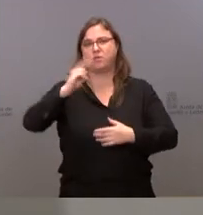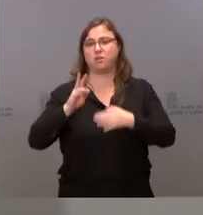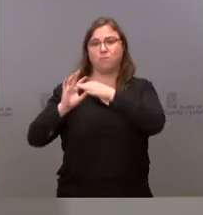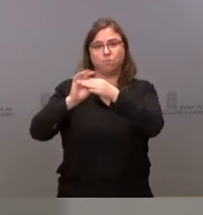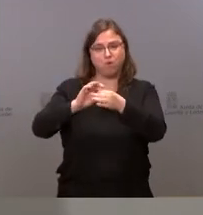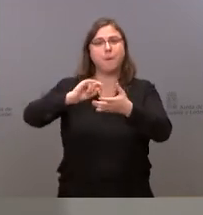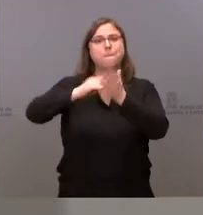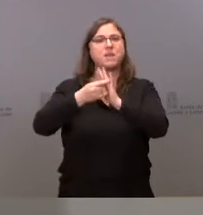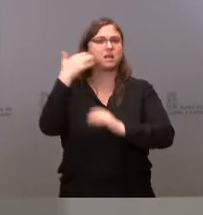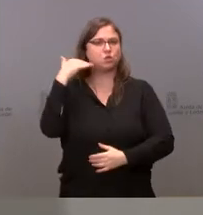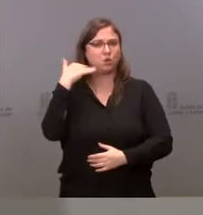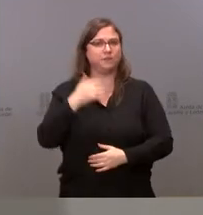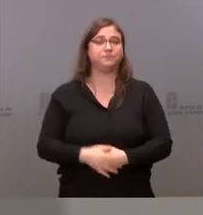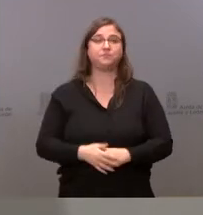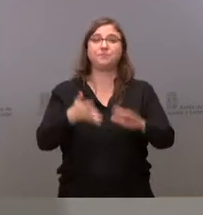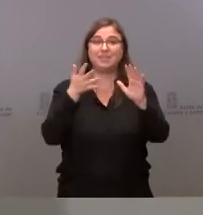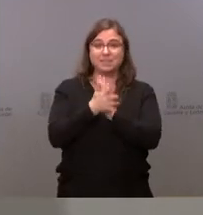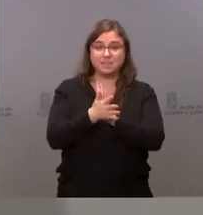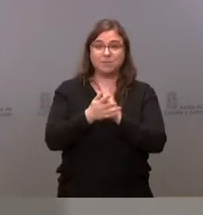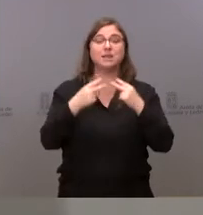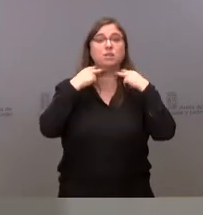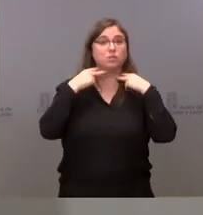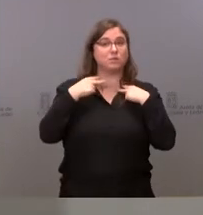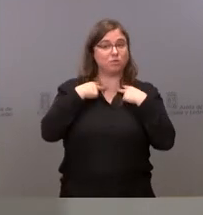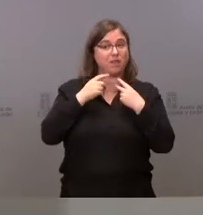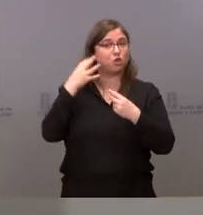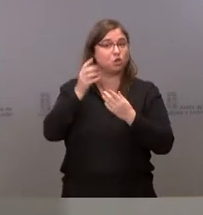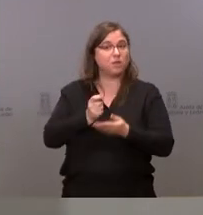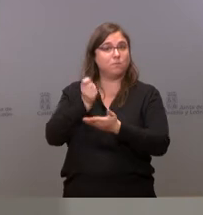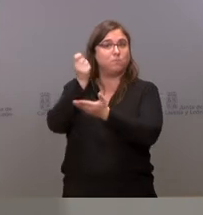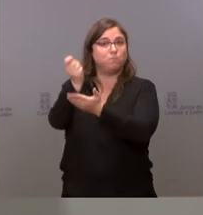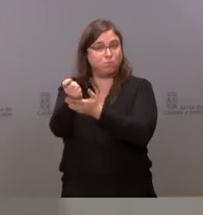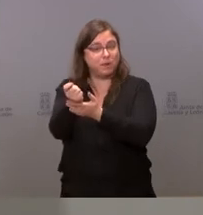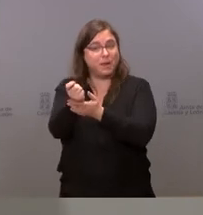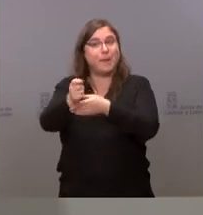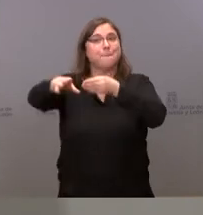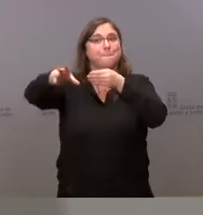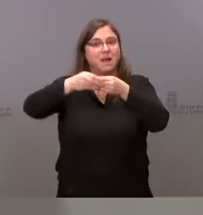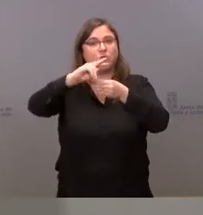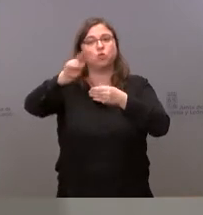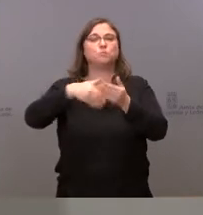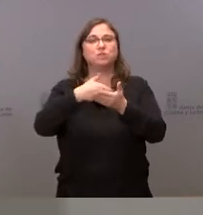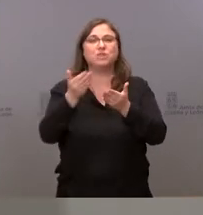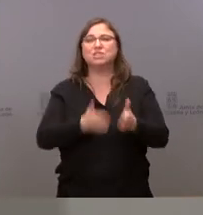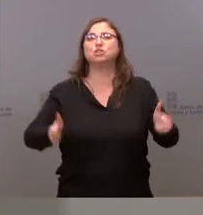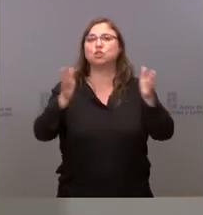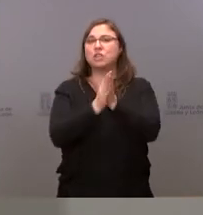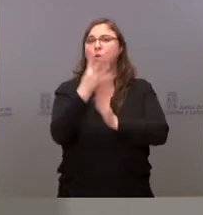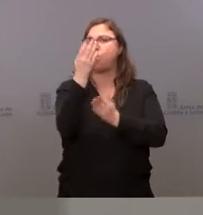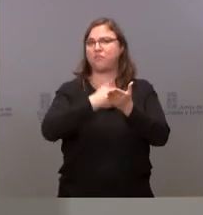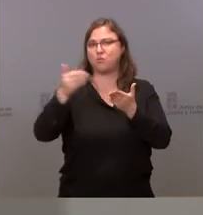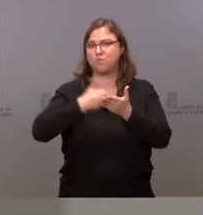Plan Soria. Es decir, la aportación a la Diputación de Soria, que añadirá otros 2 millones de euros adicionales para un paquete de 4 millones de euros